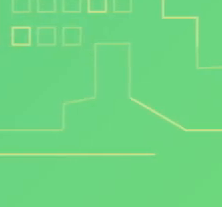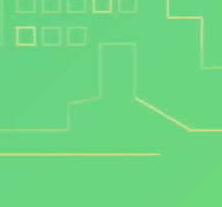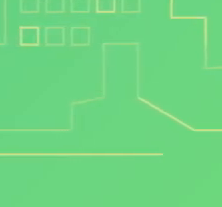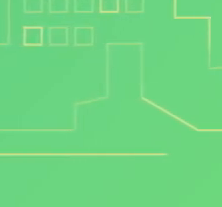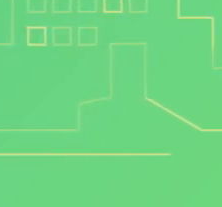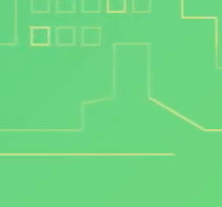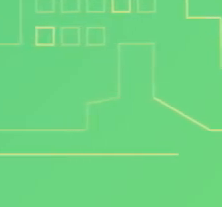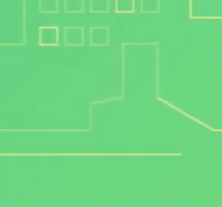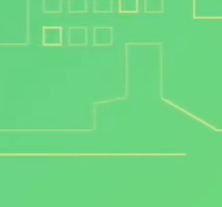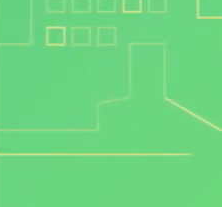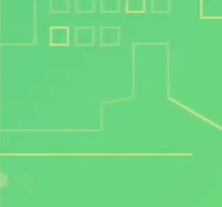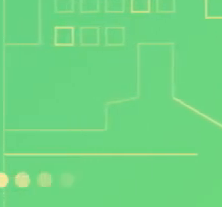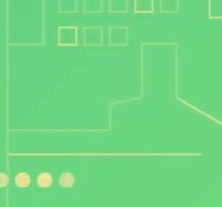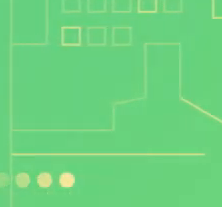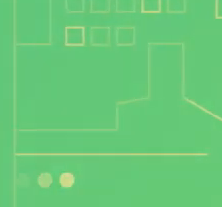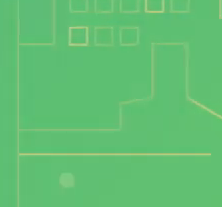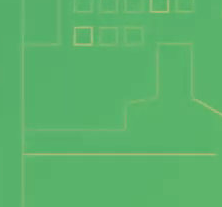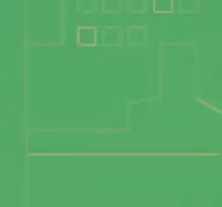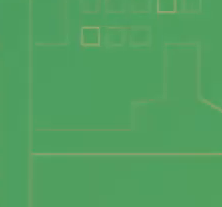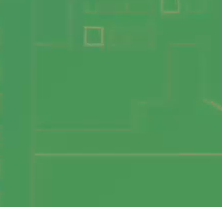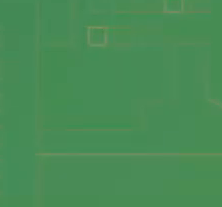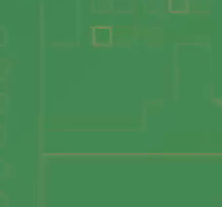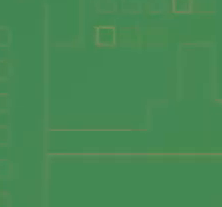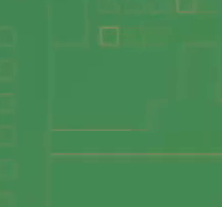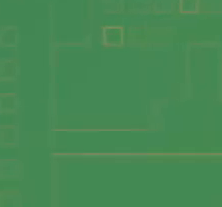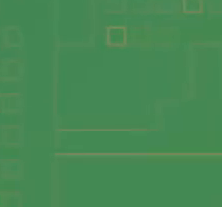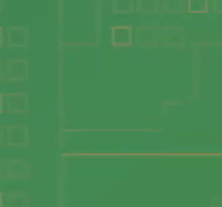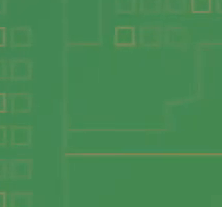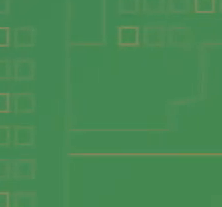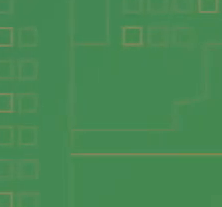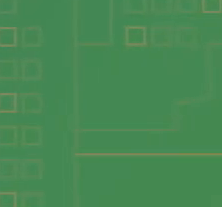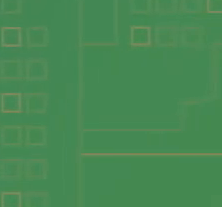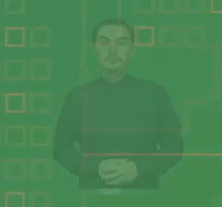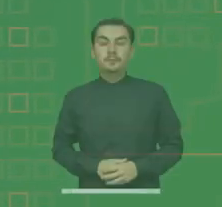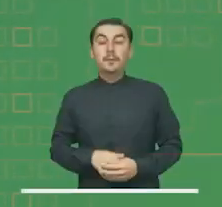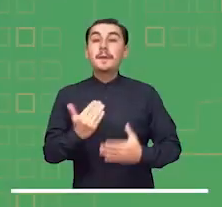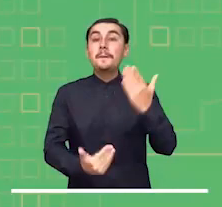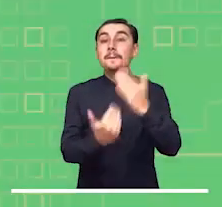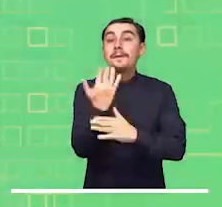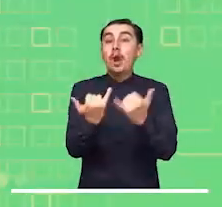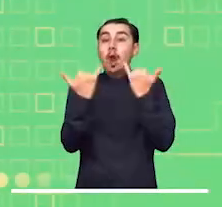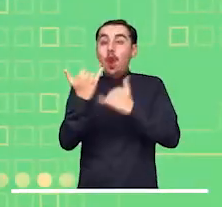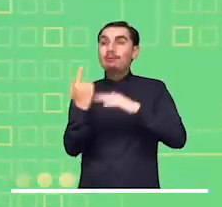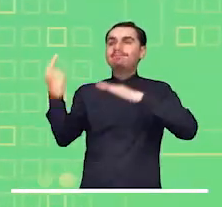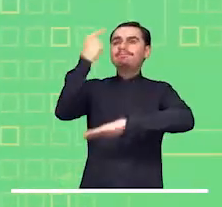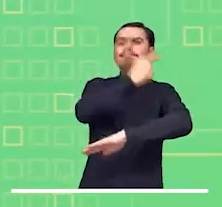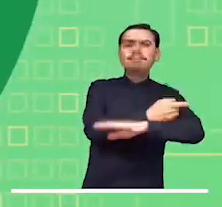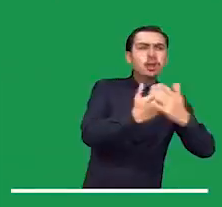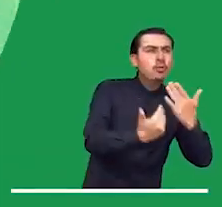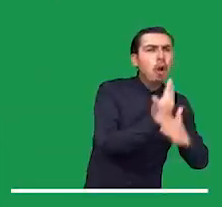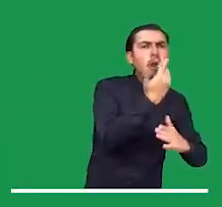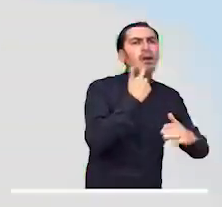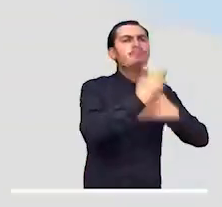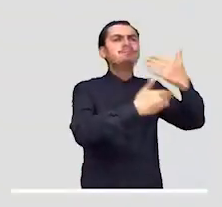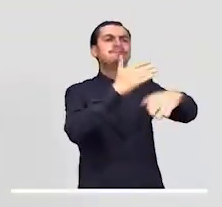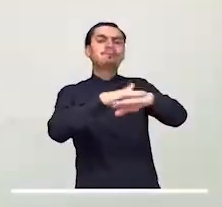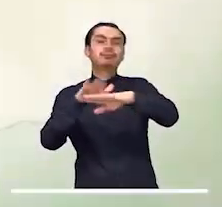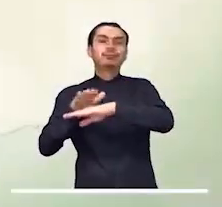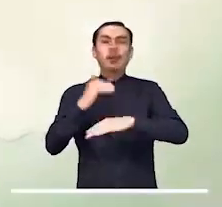Iniciamos este nuevo día con la información meteorológica de la mañana en cada una de las regiones del país.